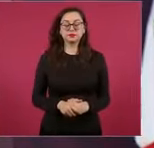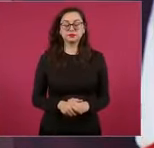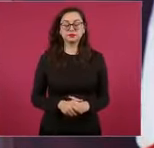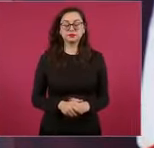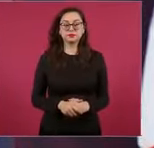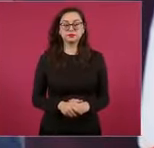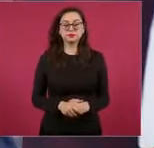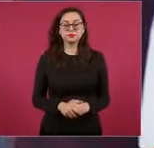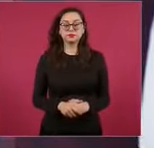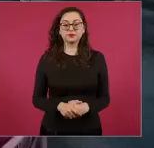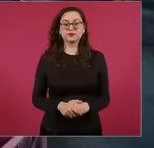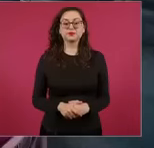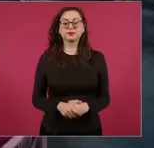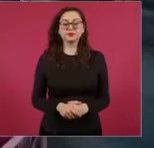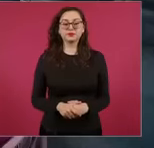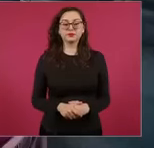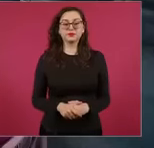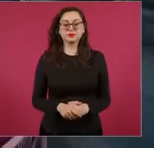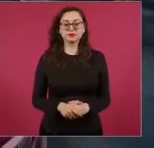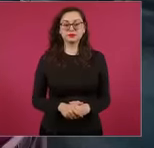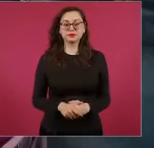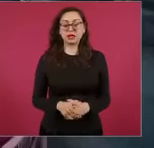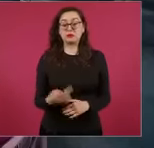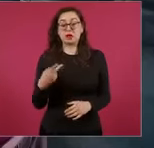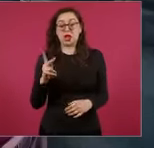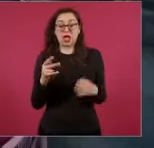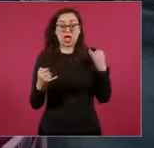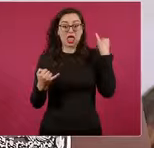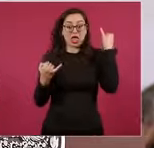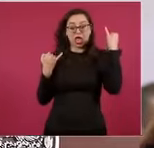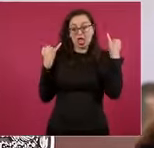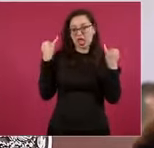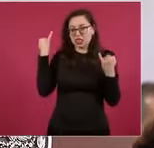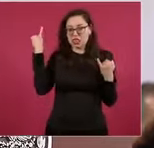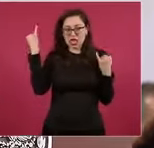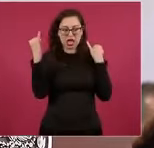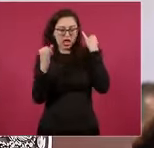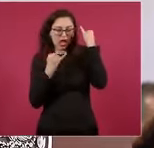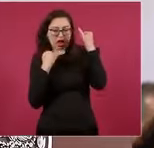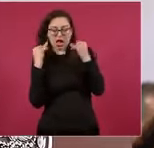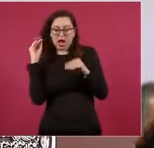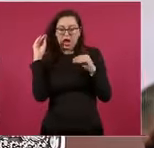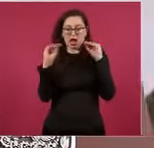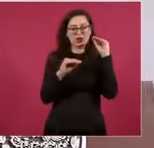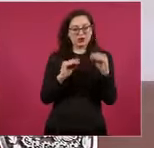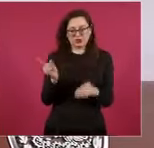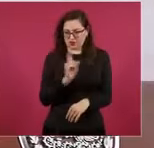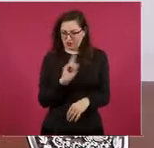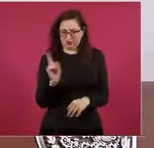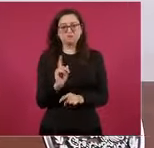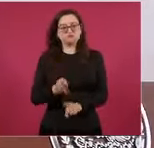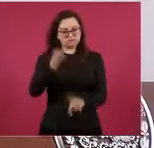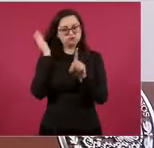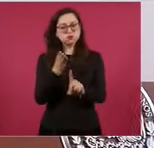Pero ya no andemos por las ramas